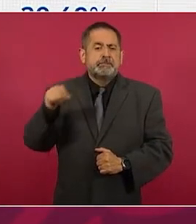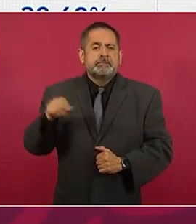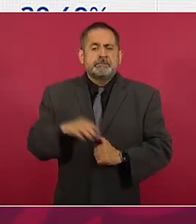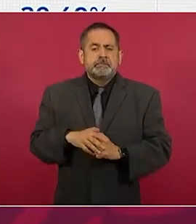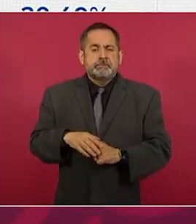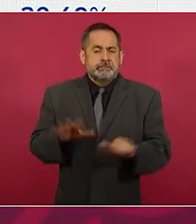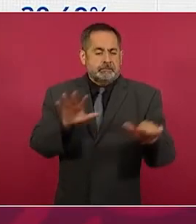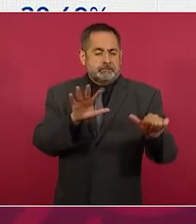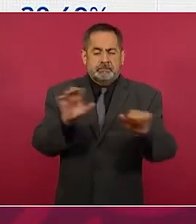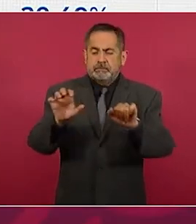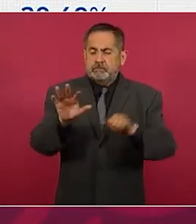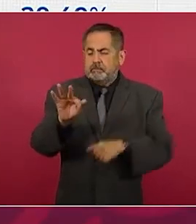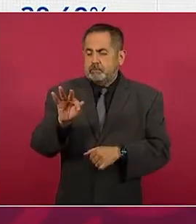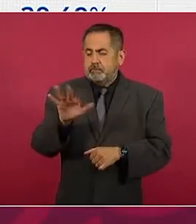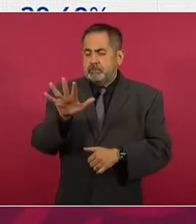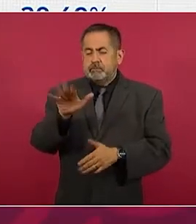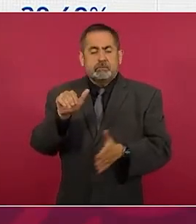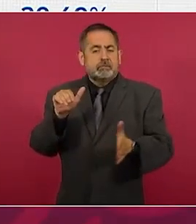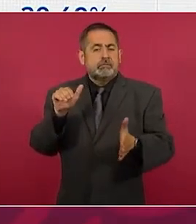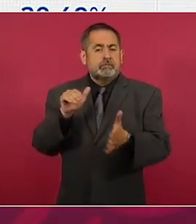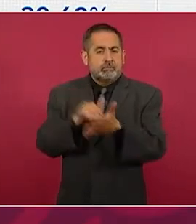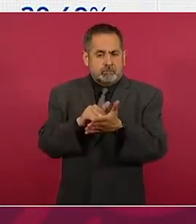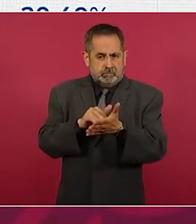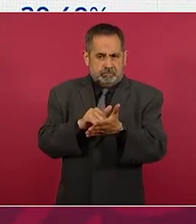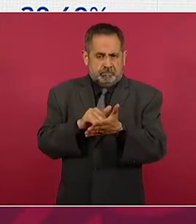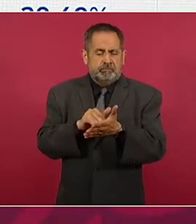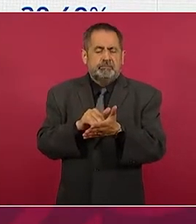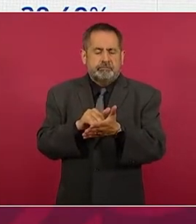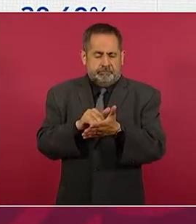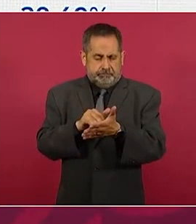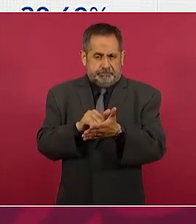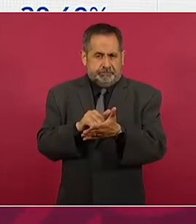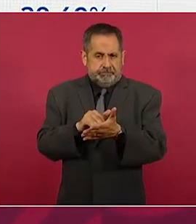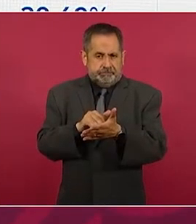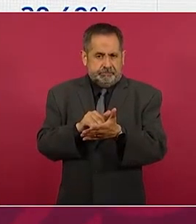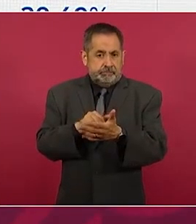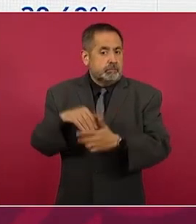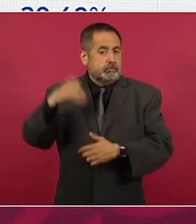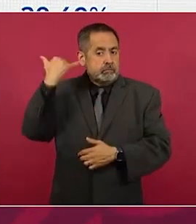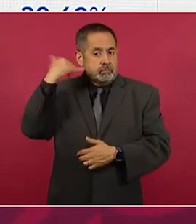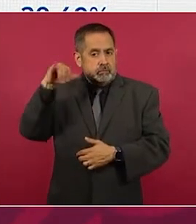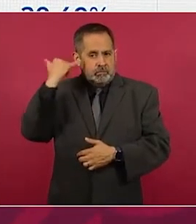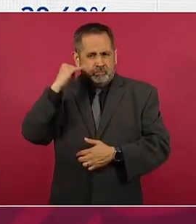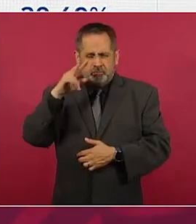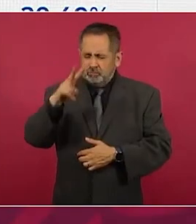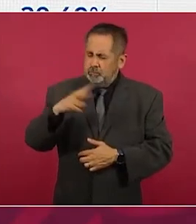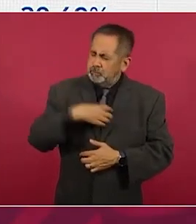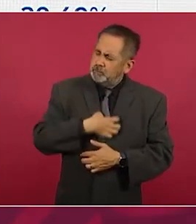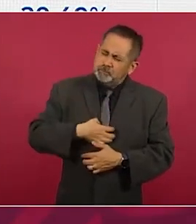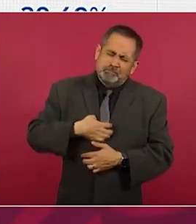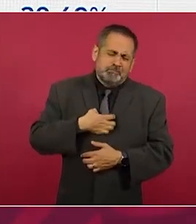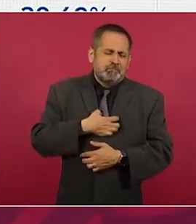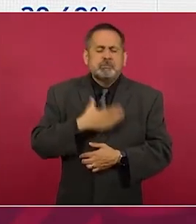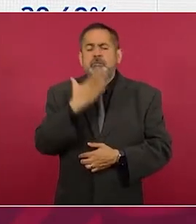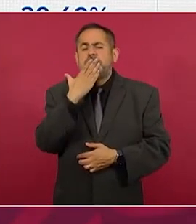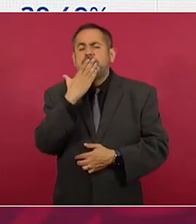Oaxaca, 645 mil, Yucatán, y me da mucho gusto.